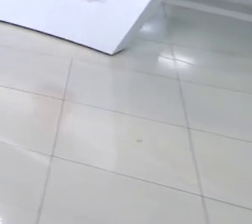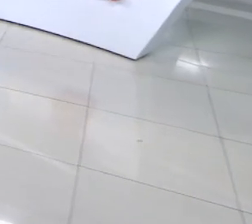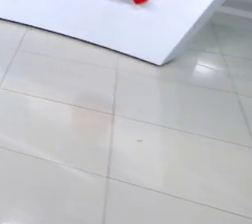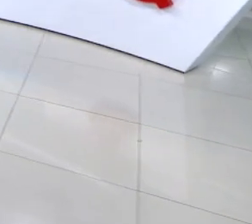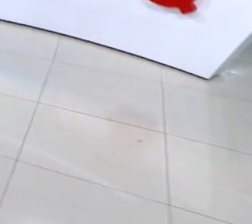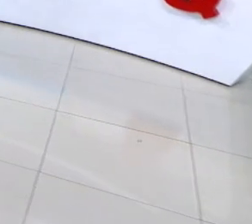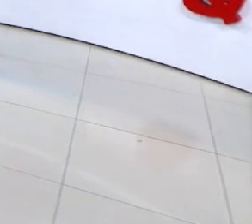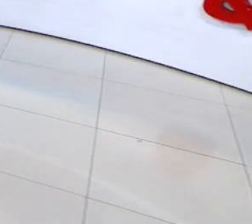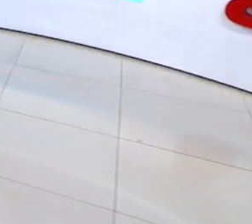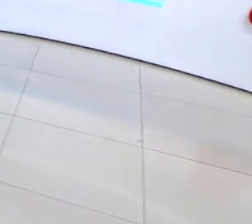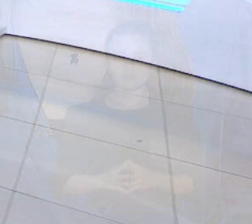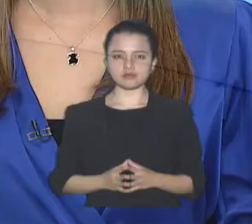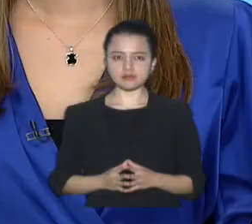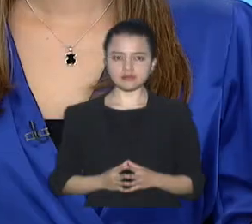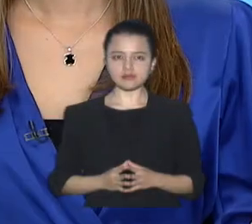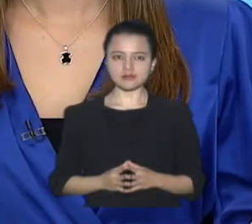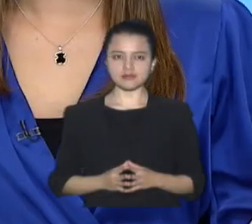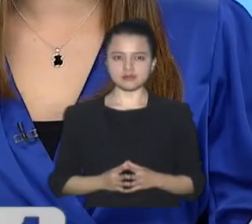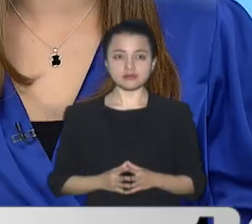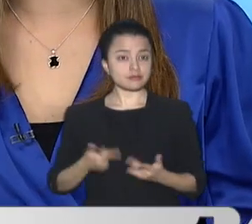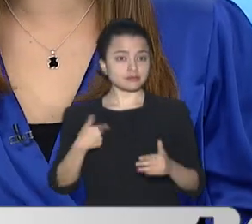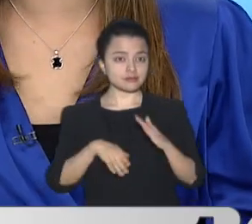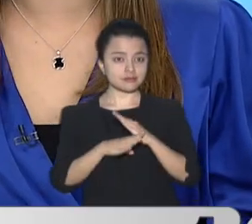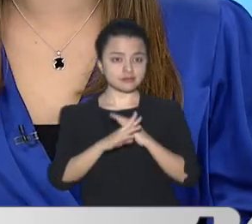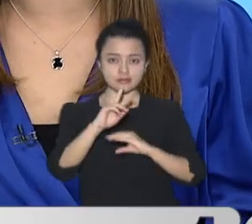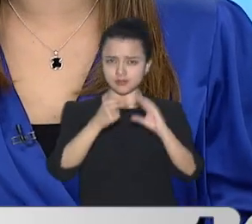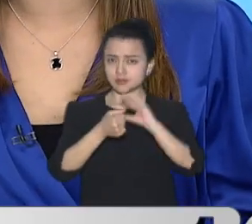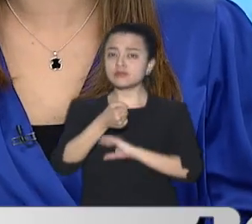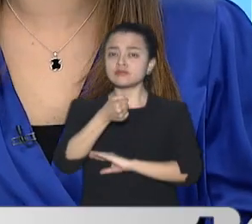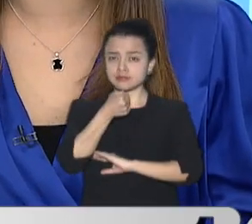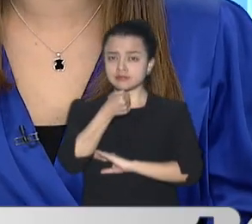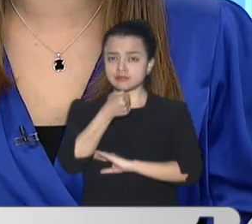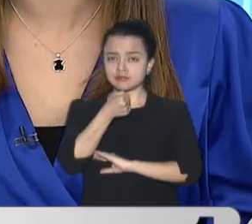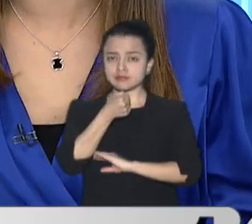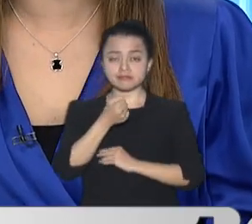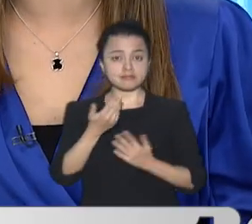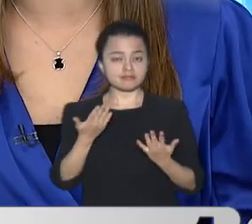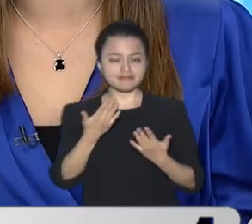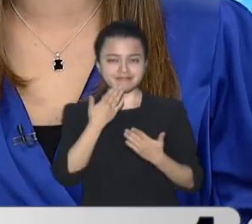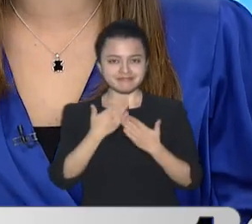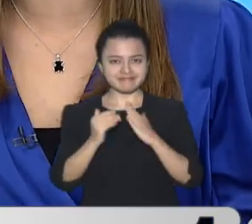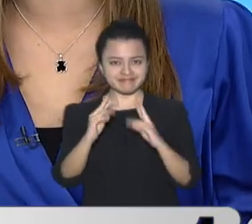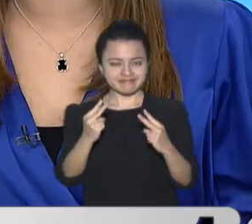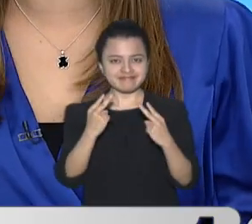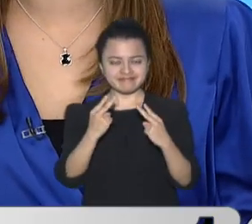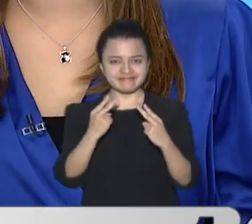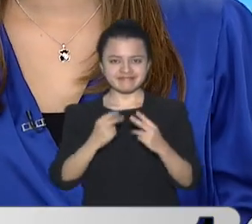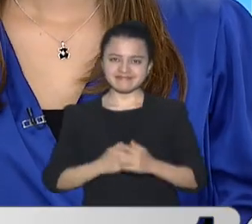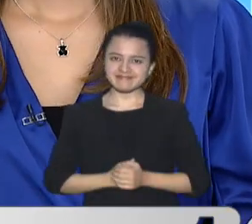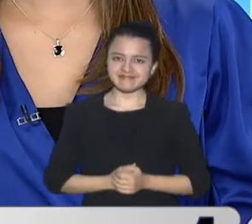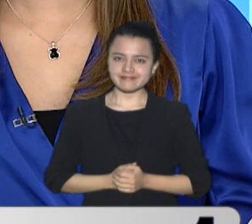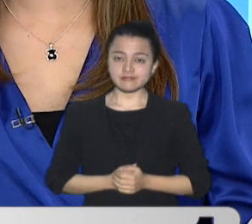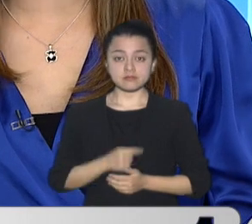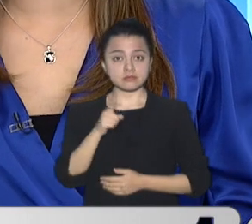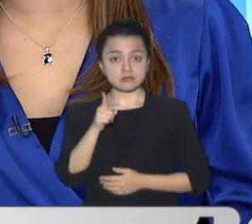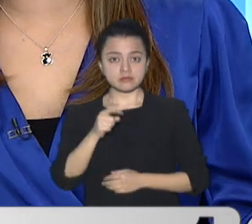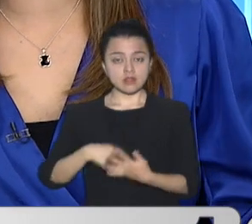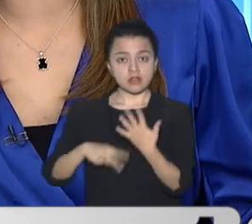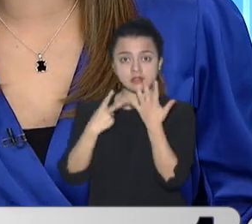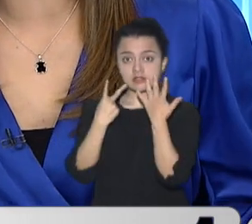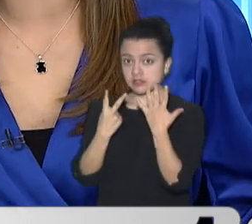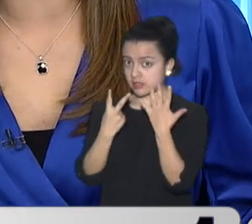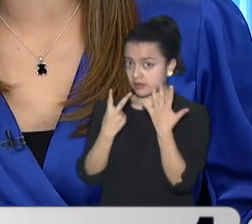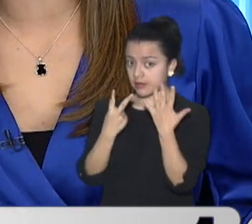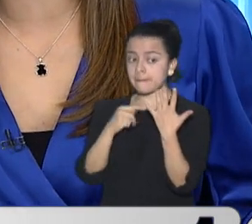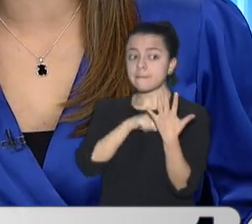Atobo Seguimos En noticentro Noticentro 1 CMI Gracias Por continuar Con nosotros 7 De cada